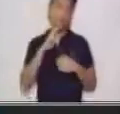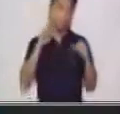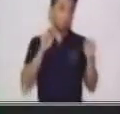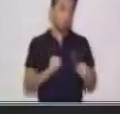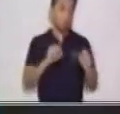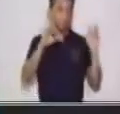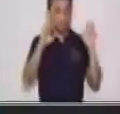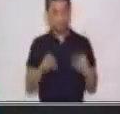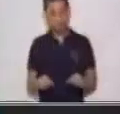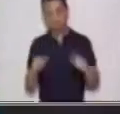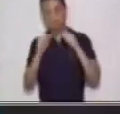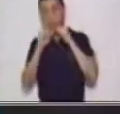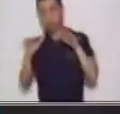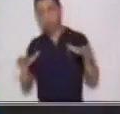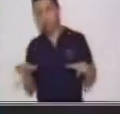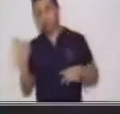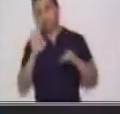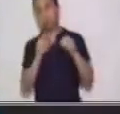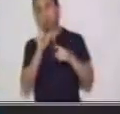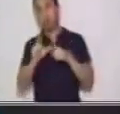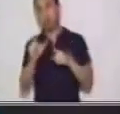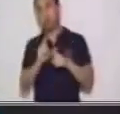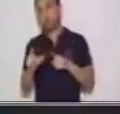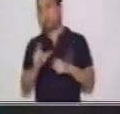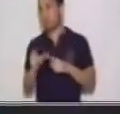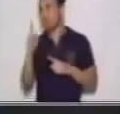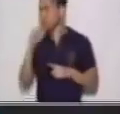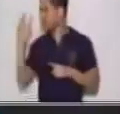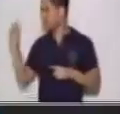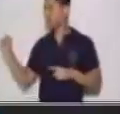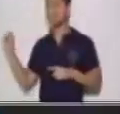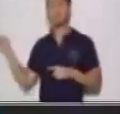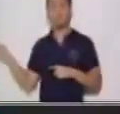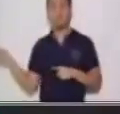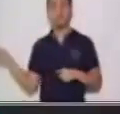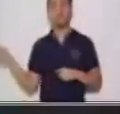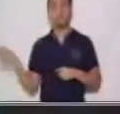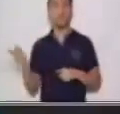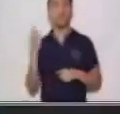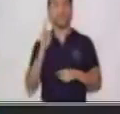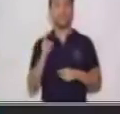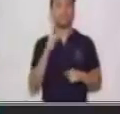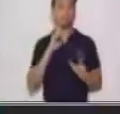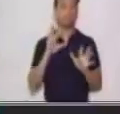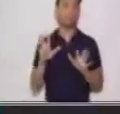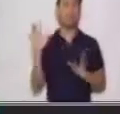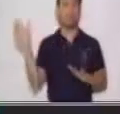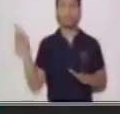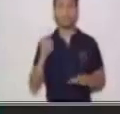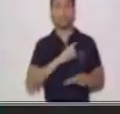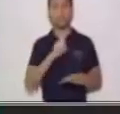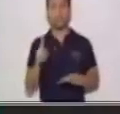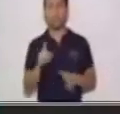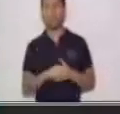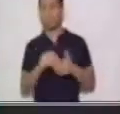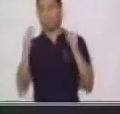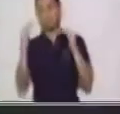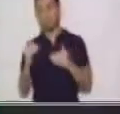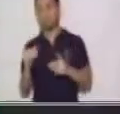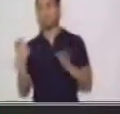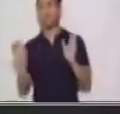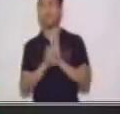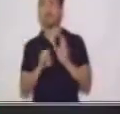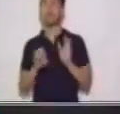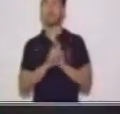animales u objetos. Estoy determinando que eso es asqueroso. Veamos ahora un ejemplo